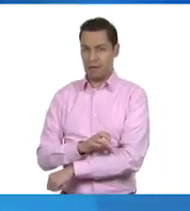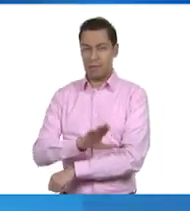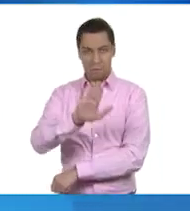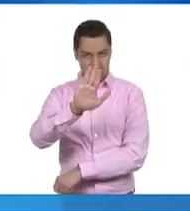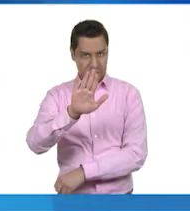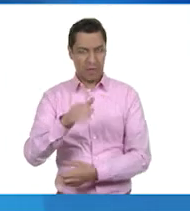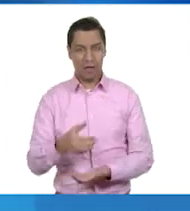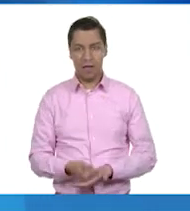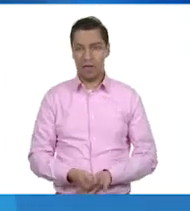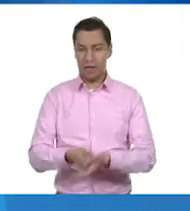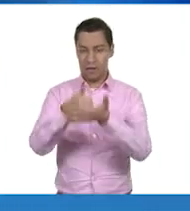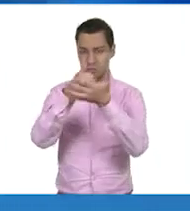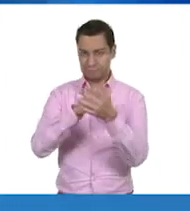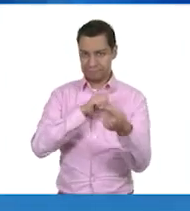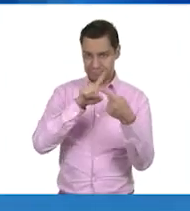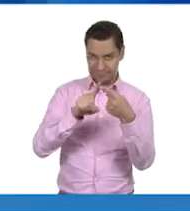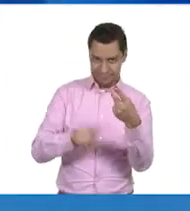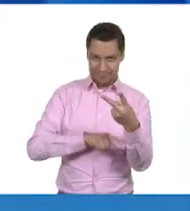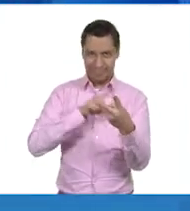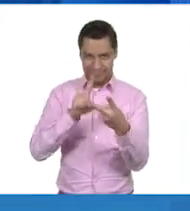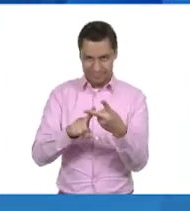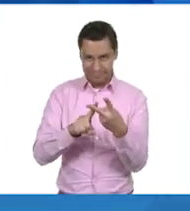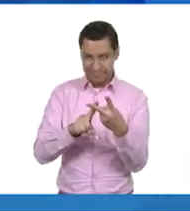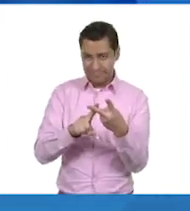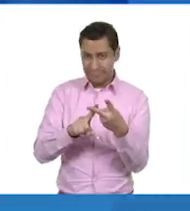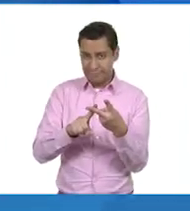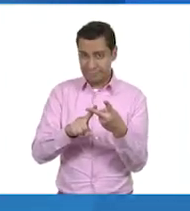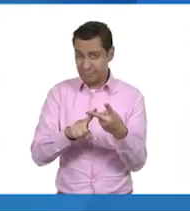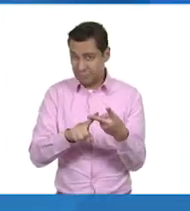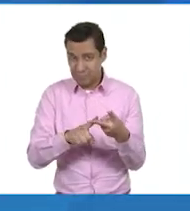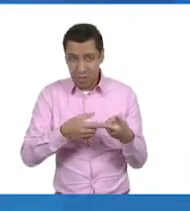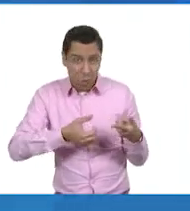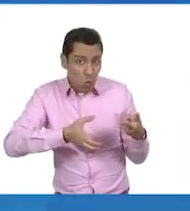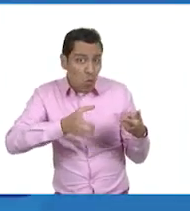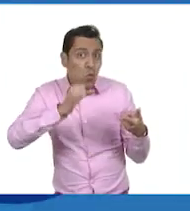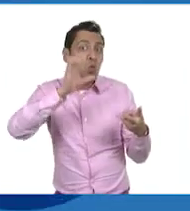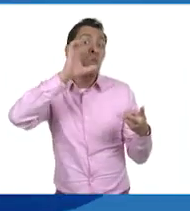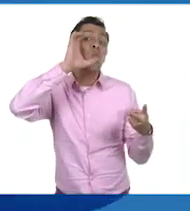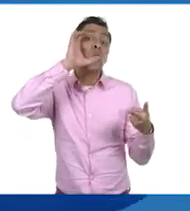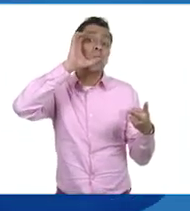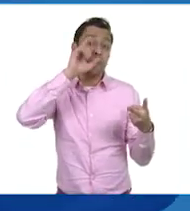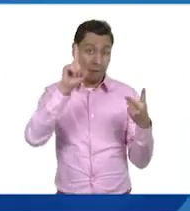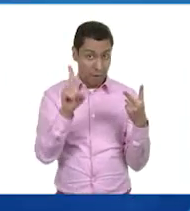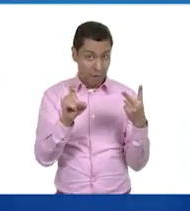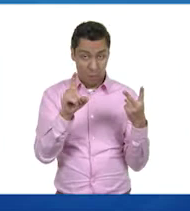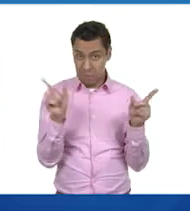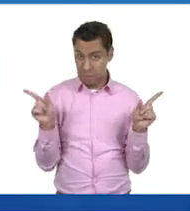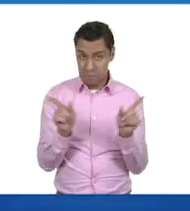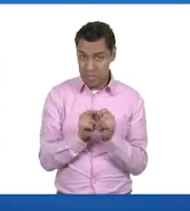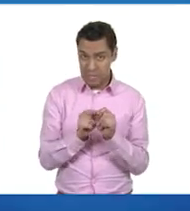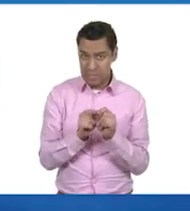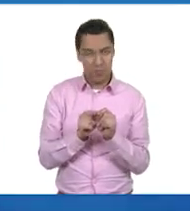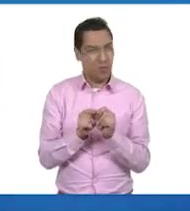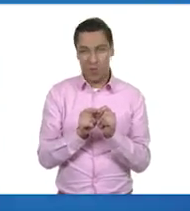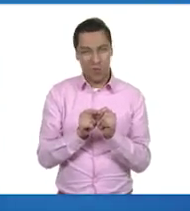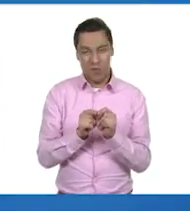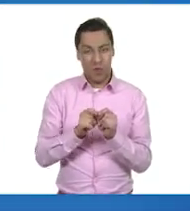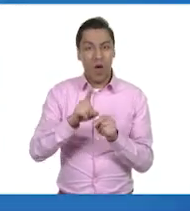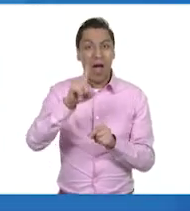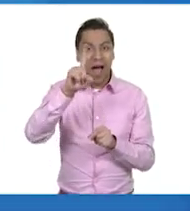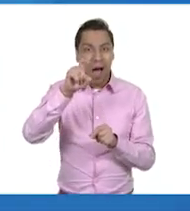agua nos ayuda en dos cosas, pero, y vuelvo a preguntar, ¿será lo único en lo que nos ayuda el agua? No, porque también para la higiene